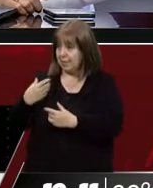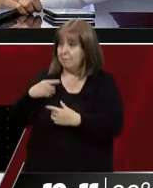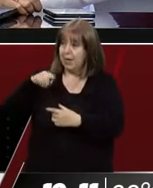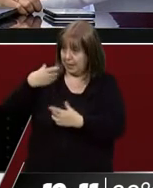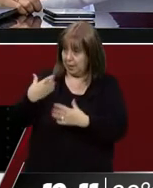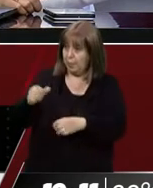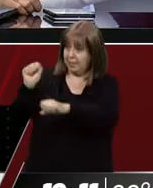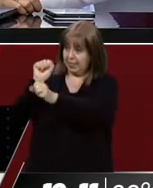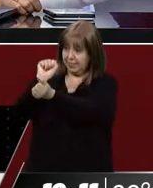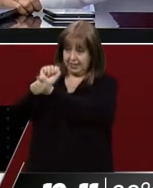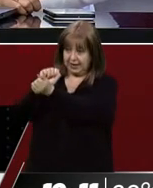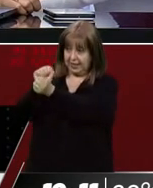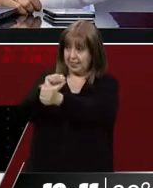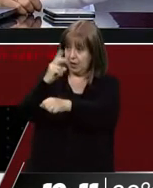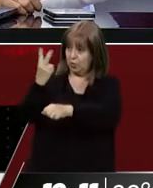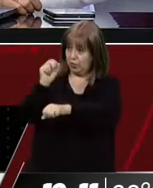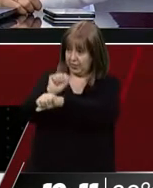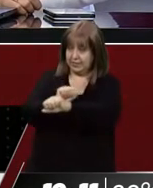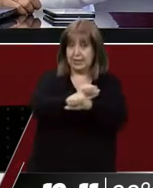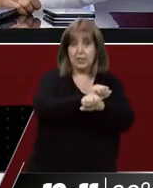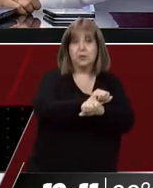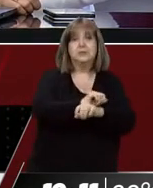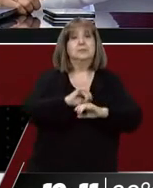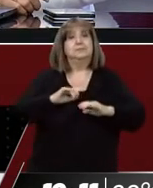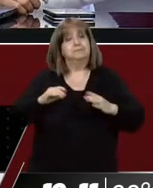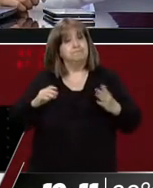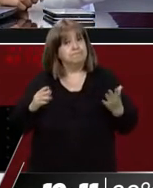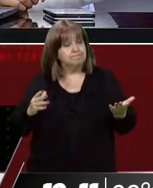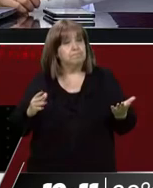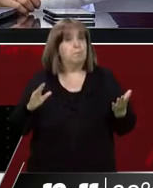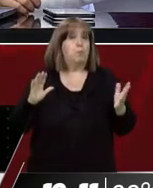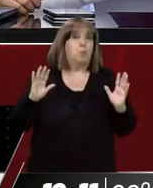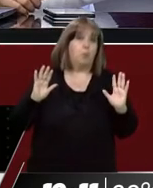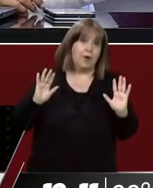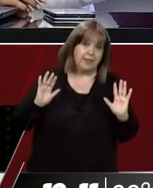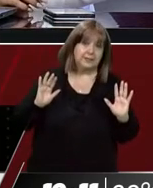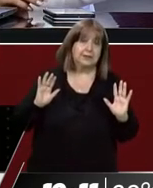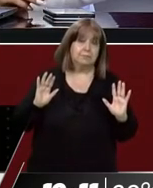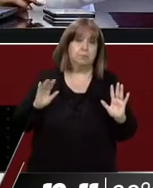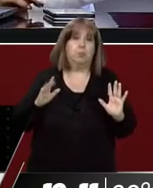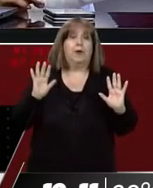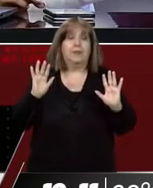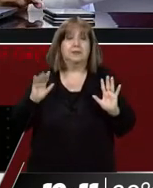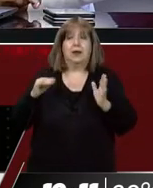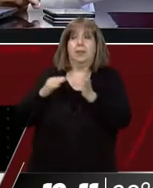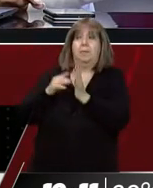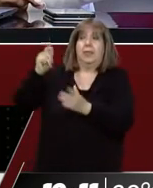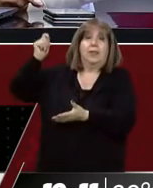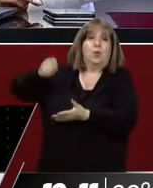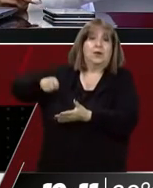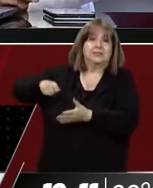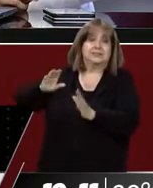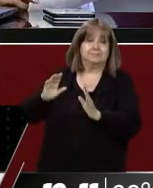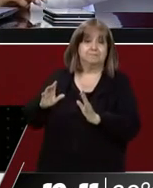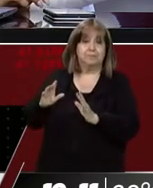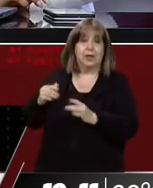Podría eventualmente quedar detenida, es una cuestión que quedará a criterio del tribunal. También,